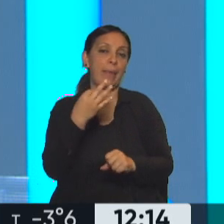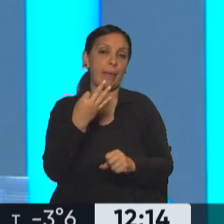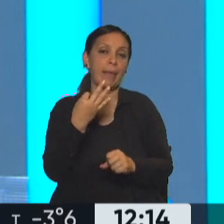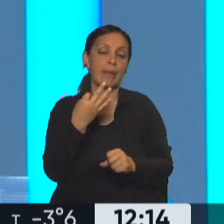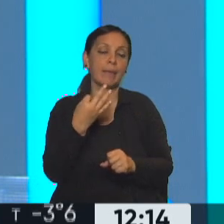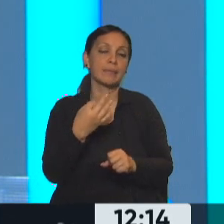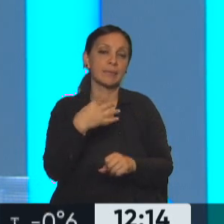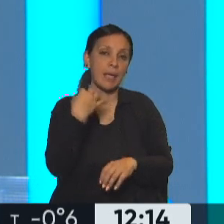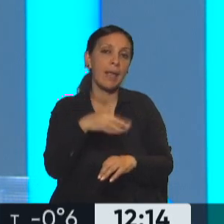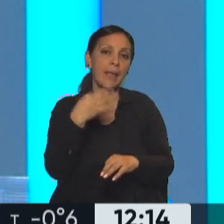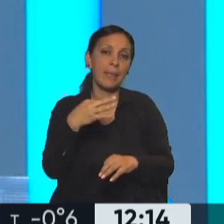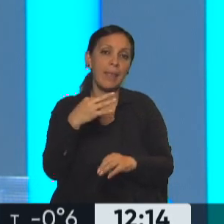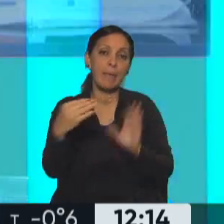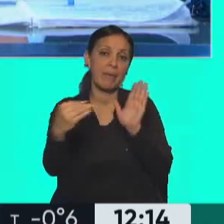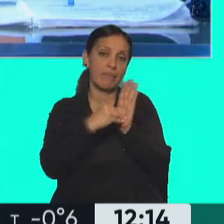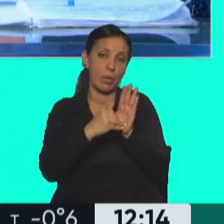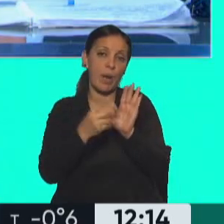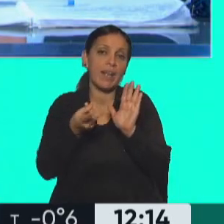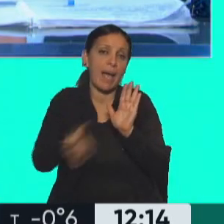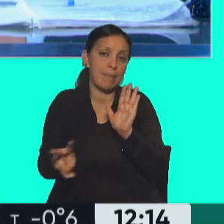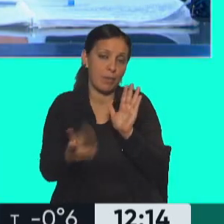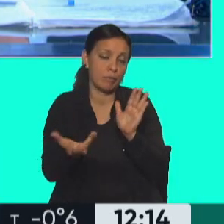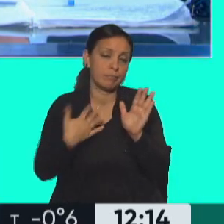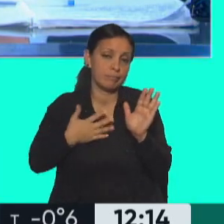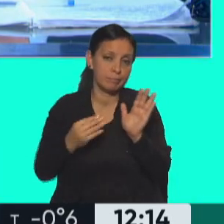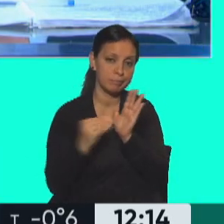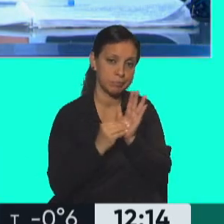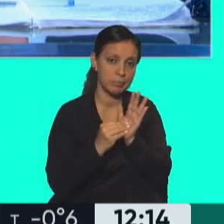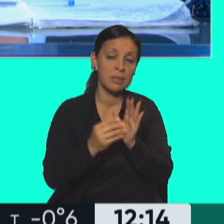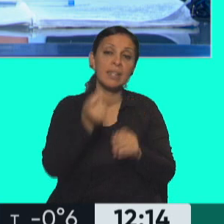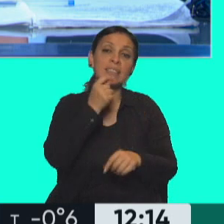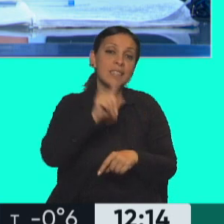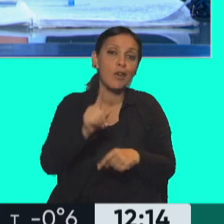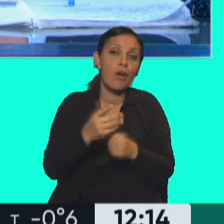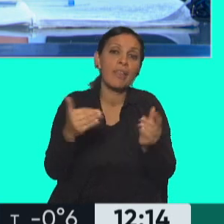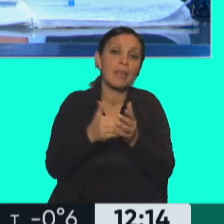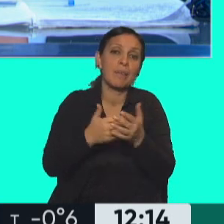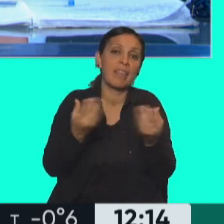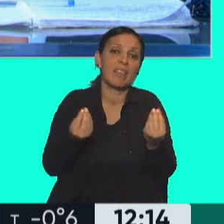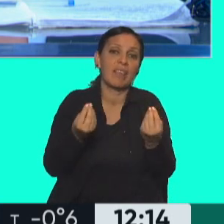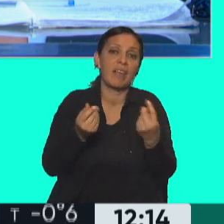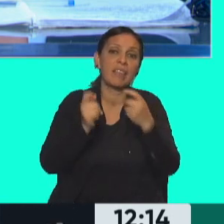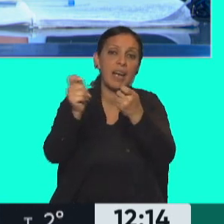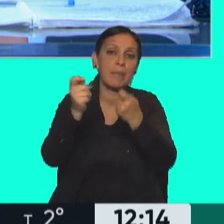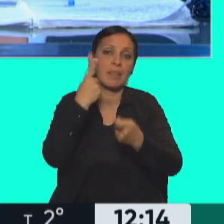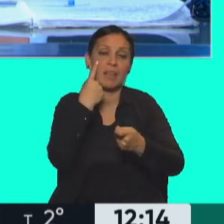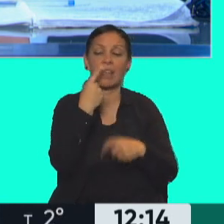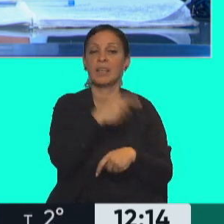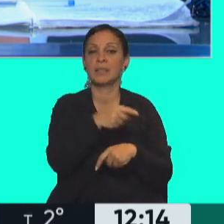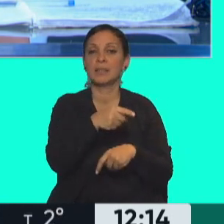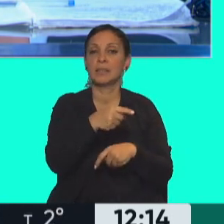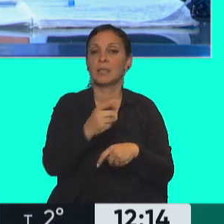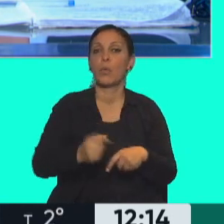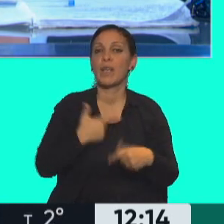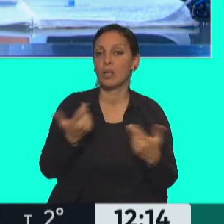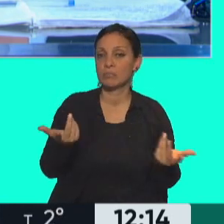servicio a su nombre. inquilino. Si no va a depender del trámite que haga el